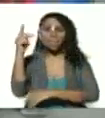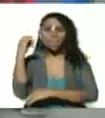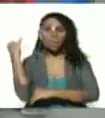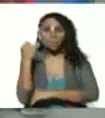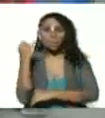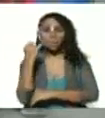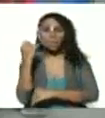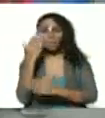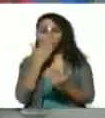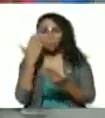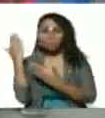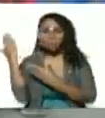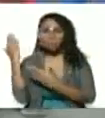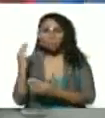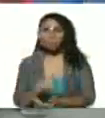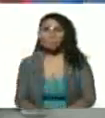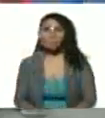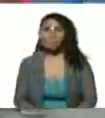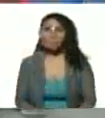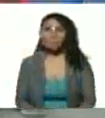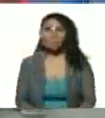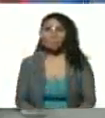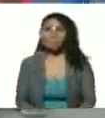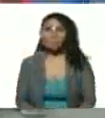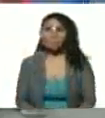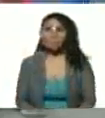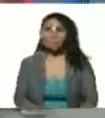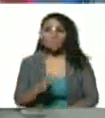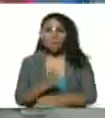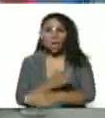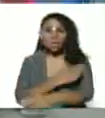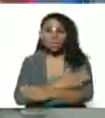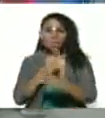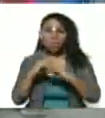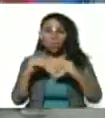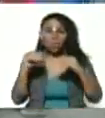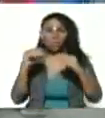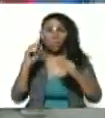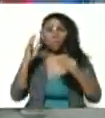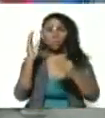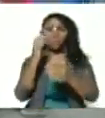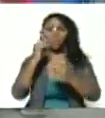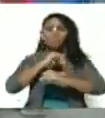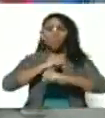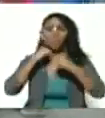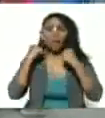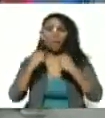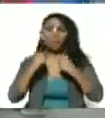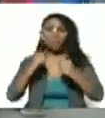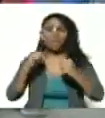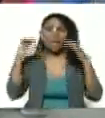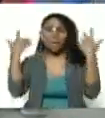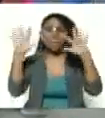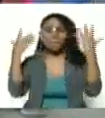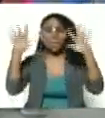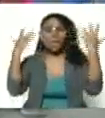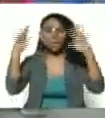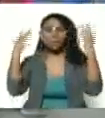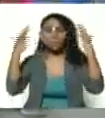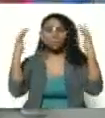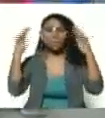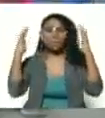junquito presidente yolanda ante todo un fuerte aplauso para nuestro jefe nicolás maduro